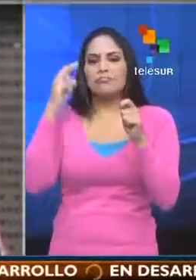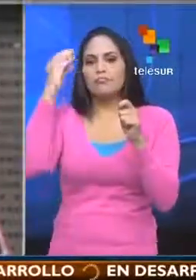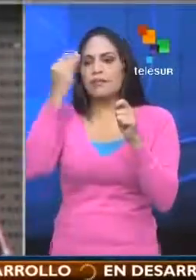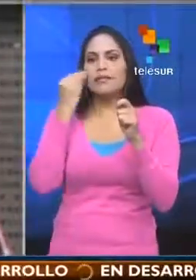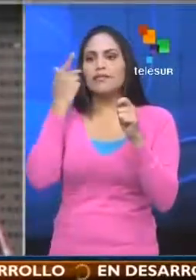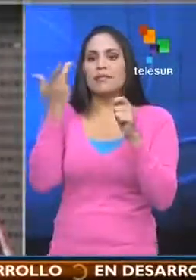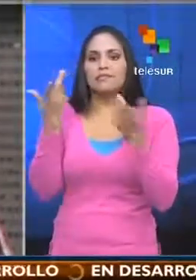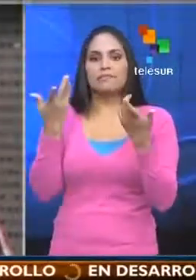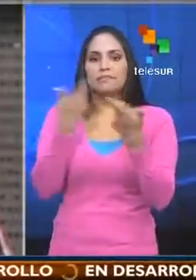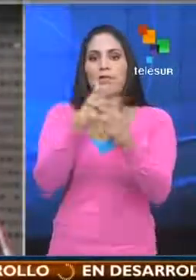este hecho que se ha presentado de última hora. Gracias.